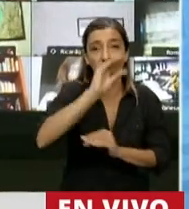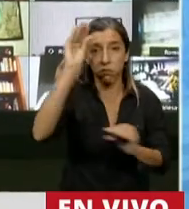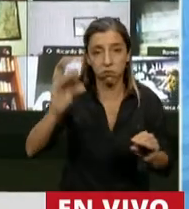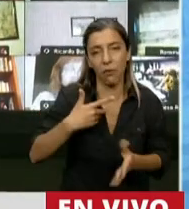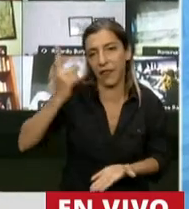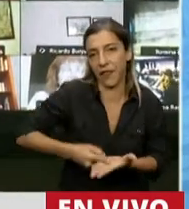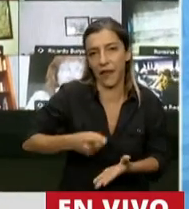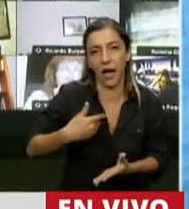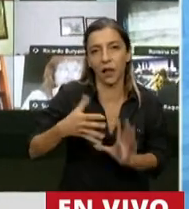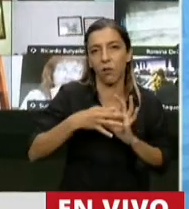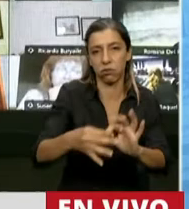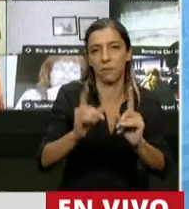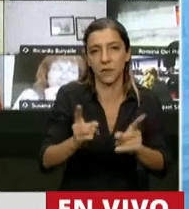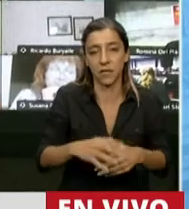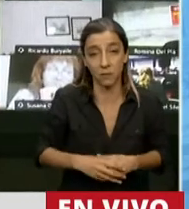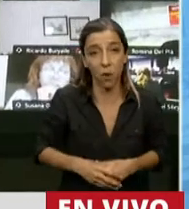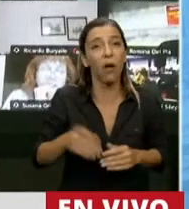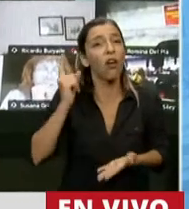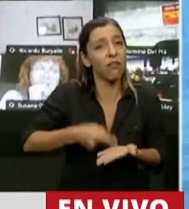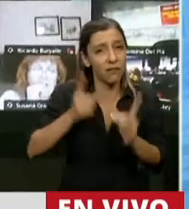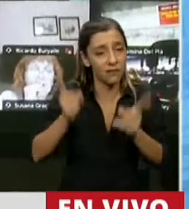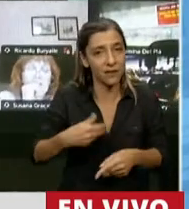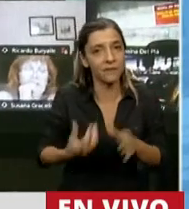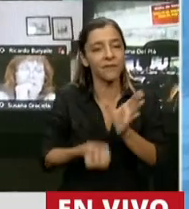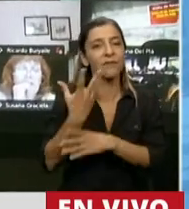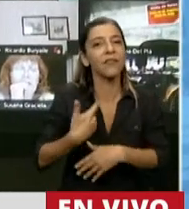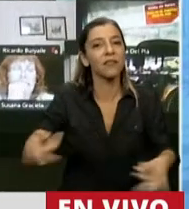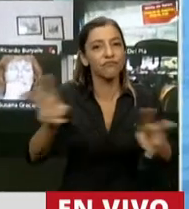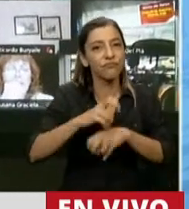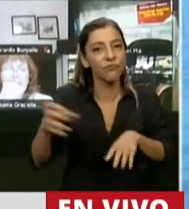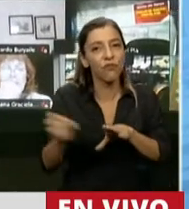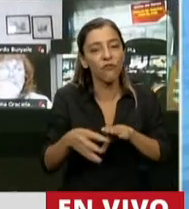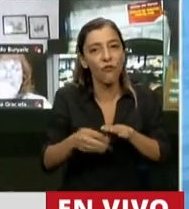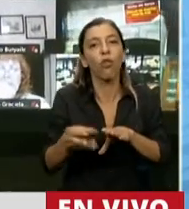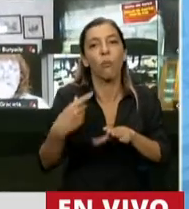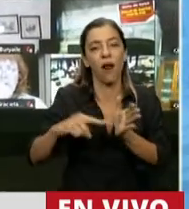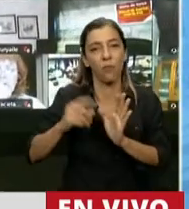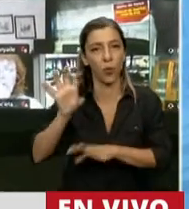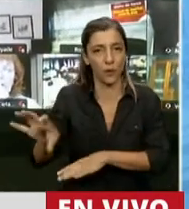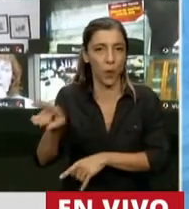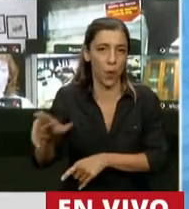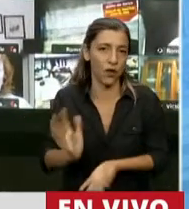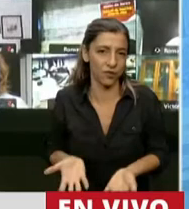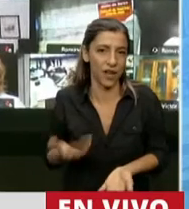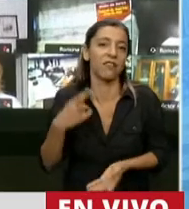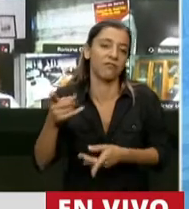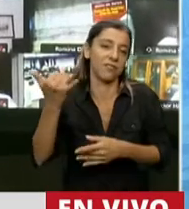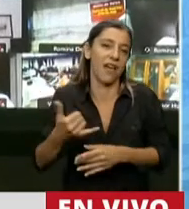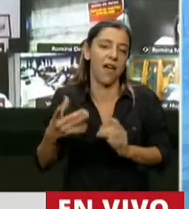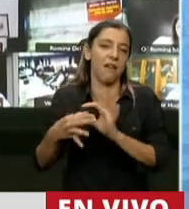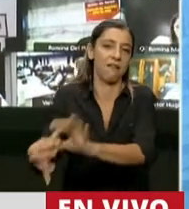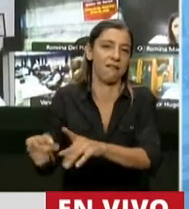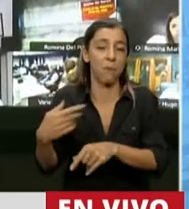ese decreto crea un fondo de fortalecimiento fiscal de la provincia de Buenos Aires, pero lo crea sacándole recursos